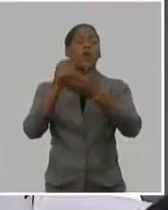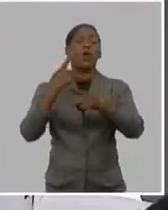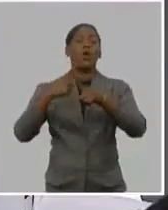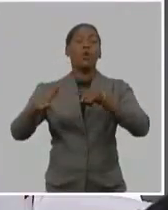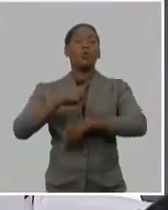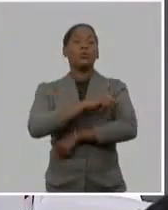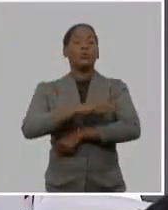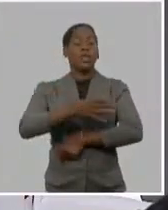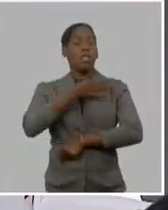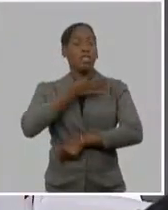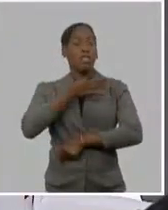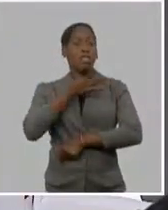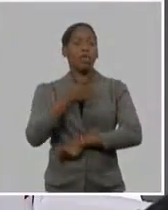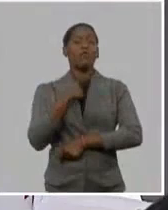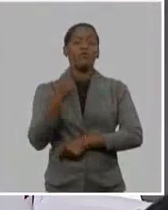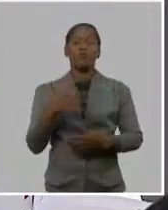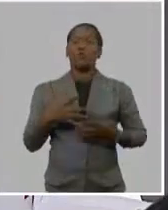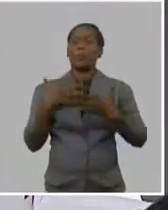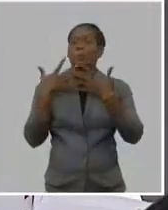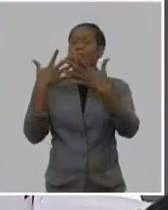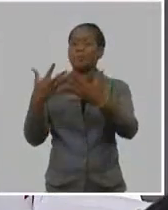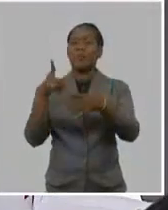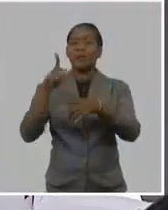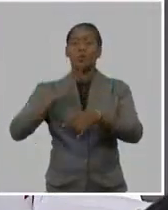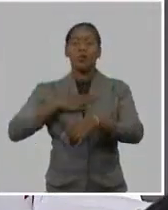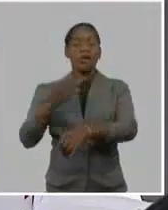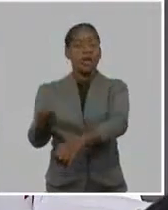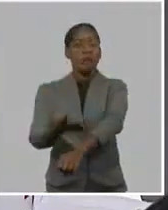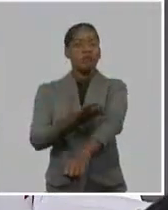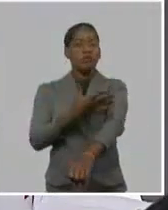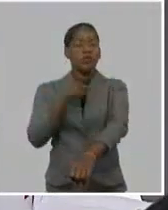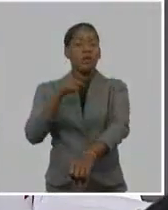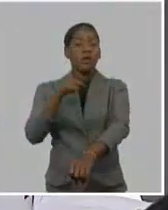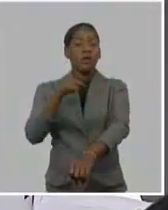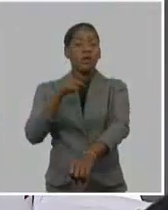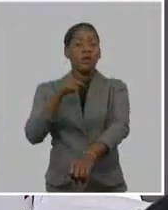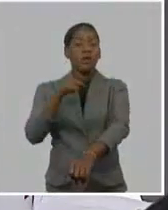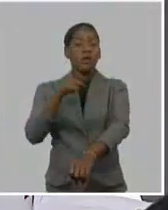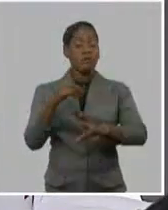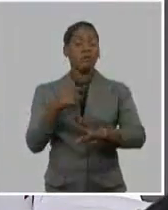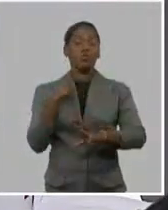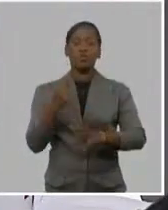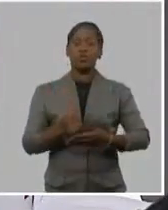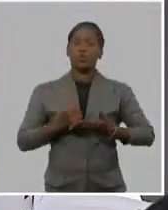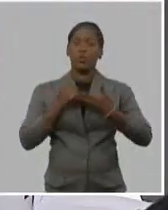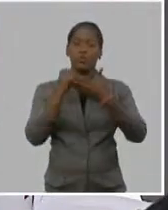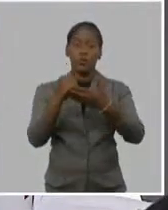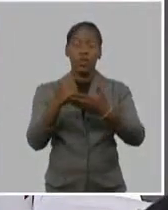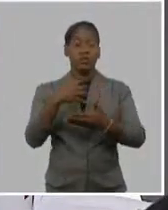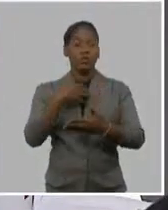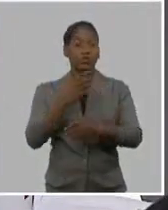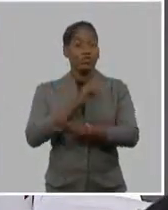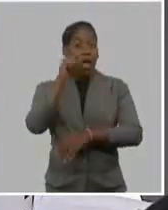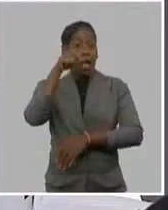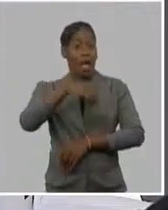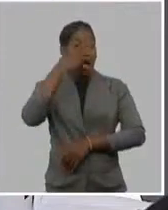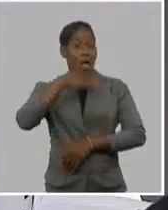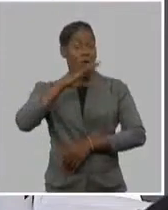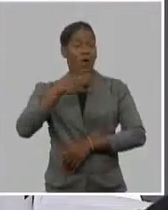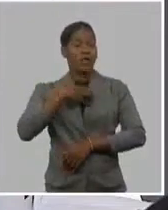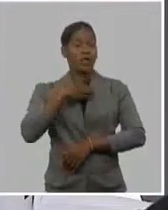a la humanidad. Es un acontecimiento de unas dimensiones extraordinarias. Cinco candidatos vacunales y que